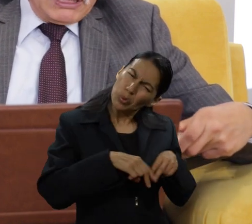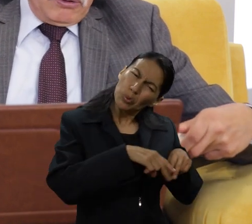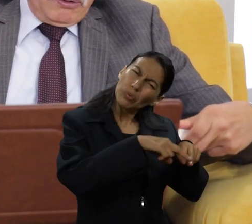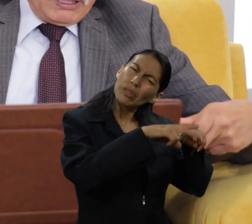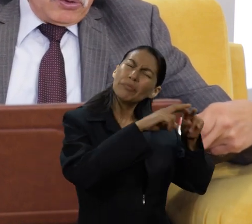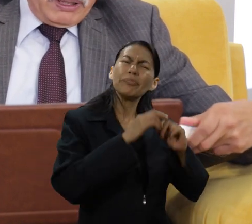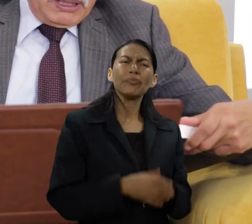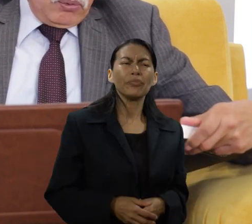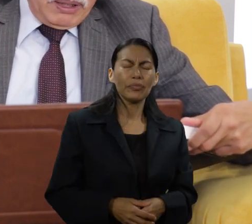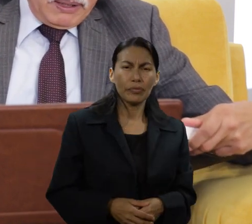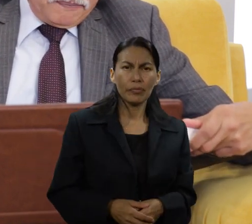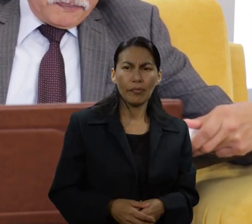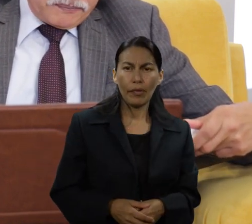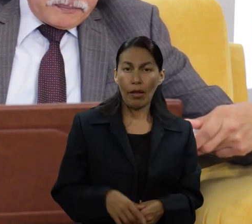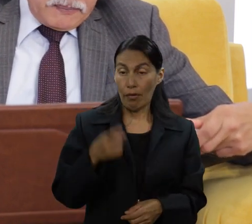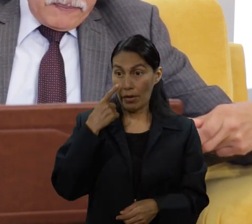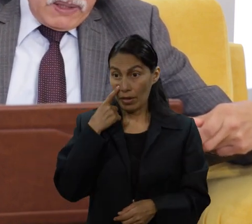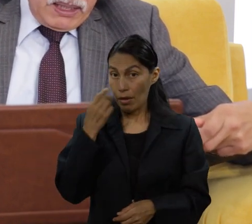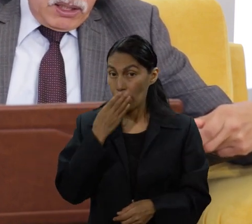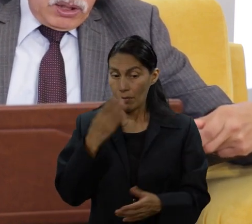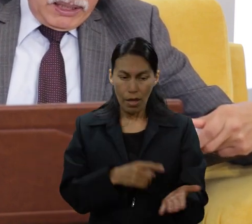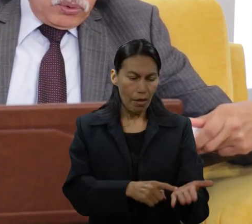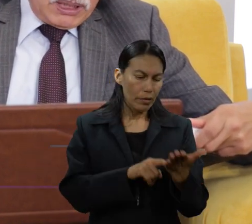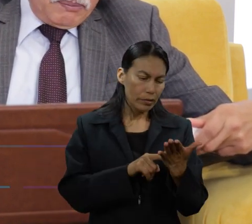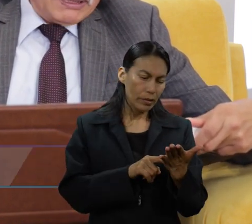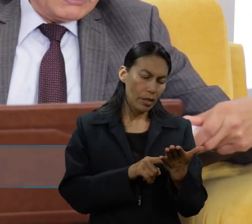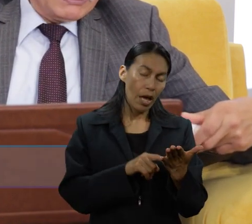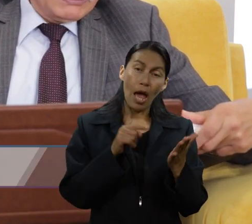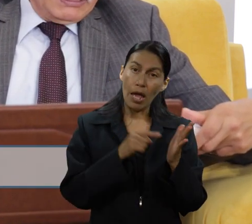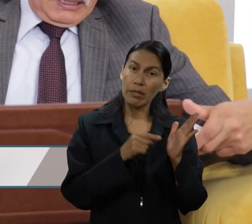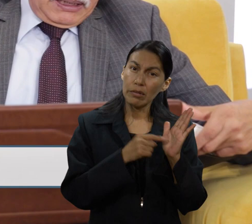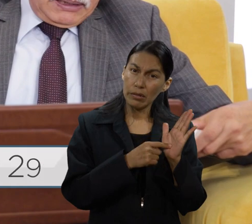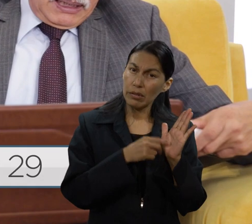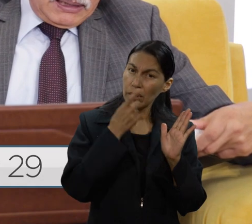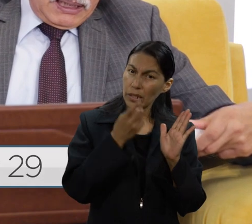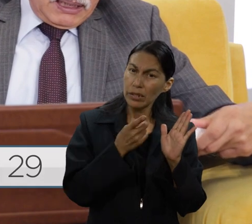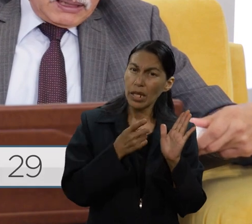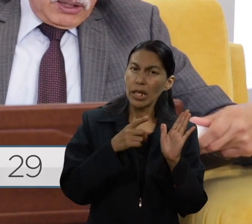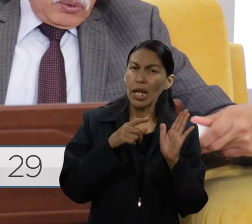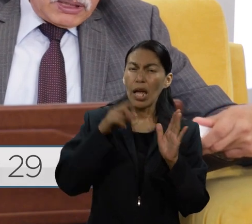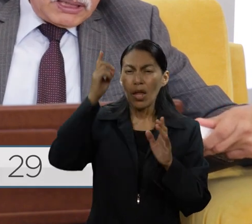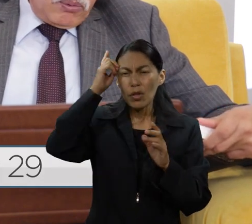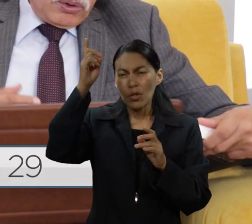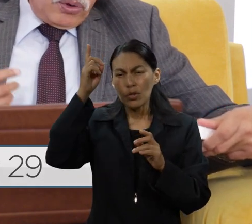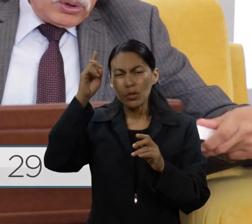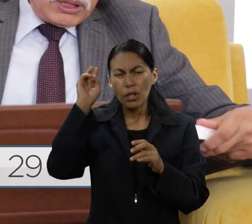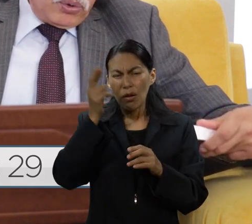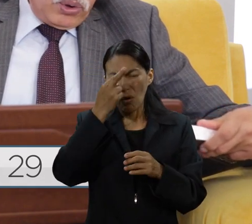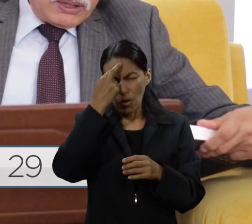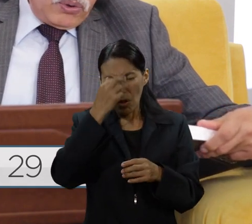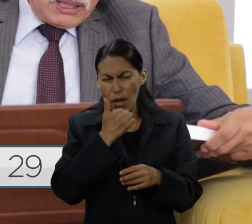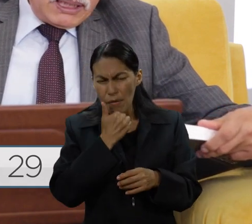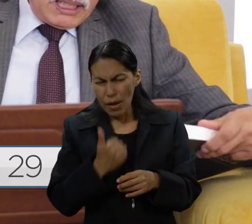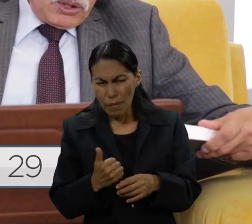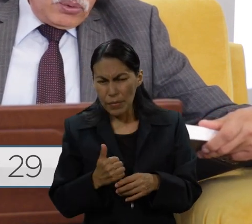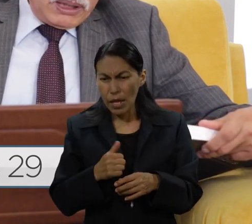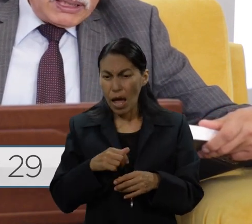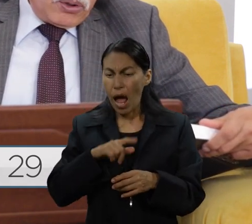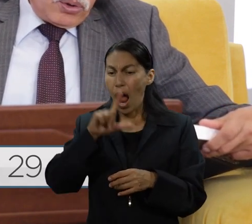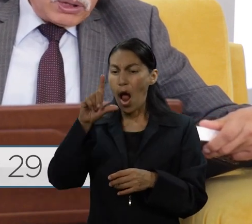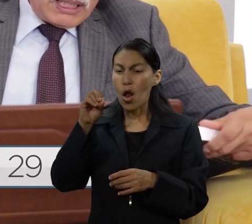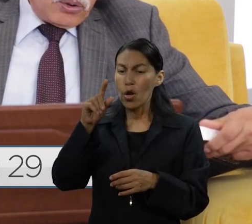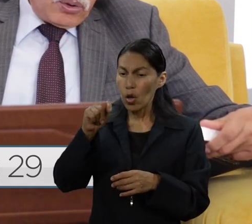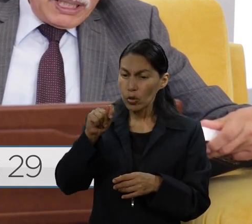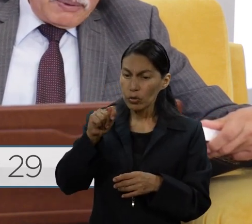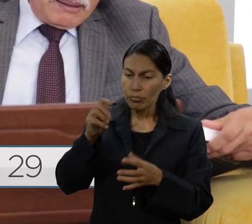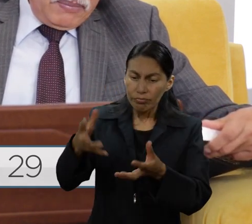capítulo 19, verso 29, que justamente dice las Sagradas Escrituras, así cuando Dios destruyó las ciudades de la Yeduna,